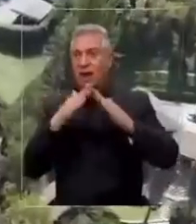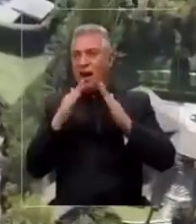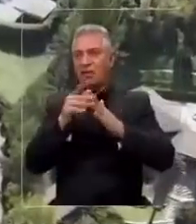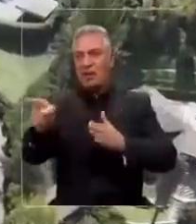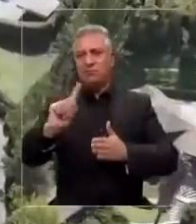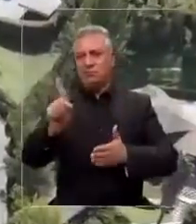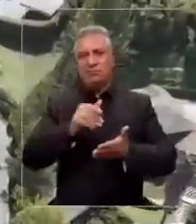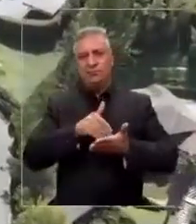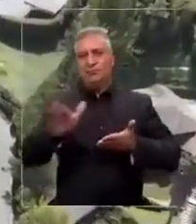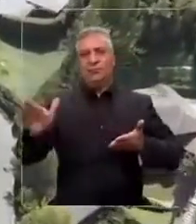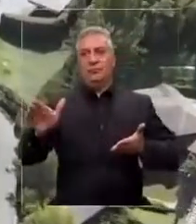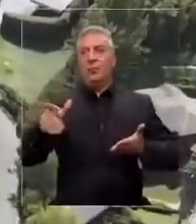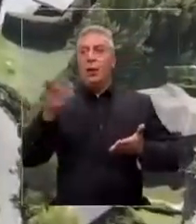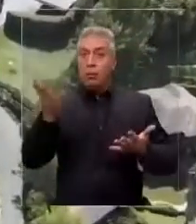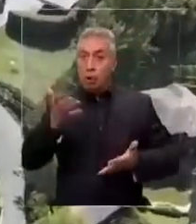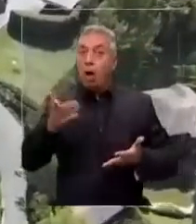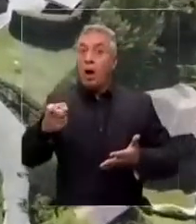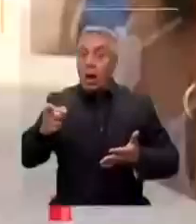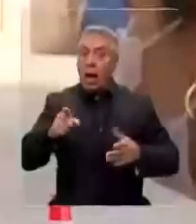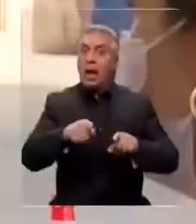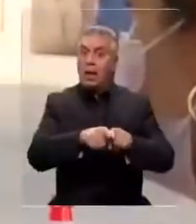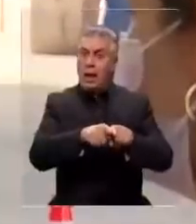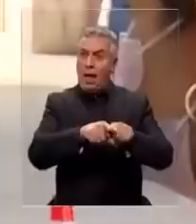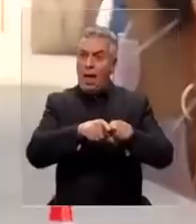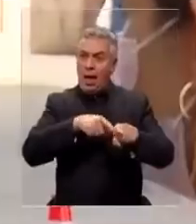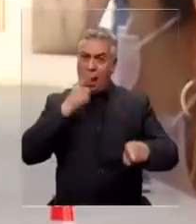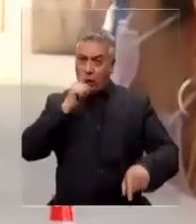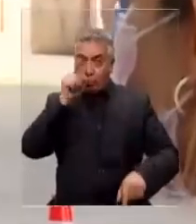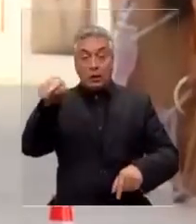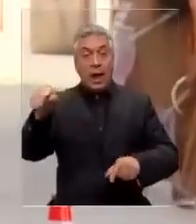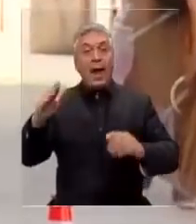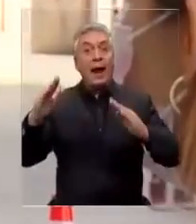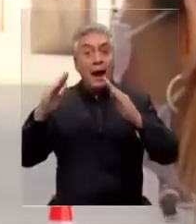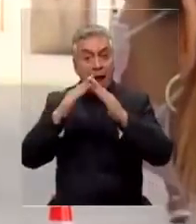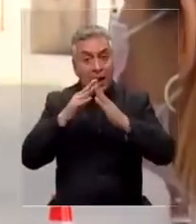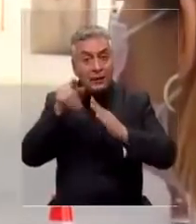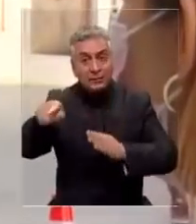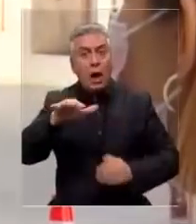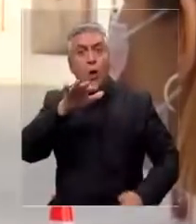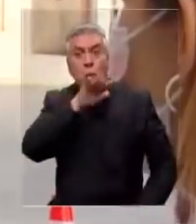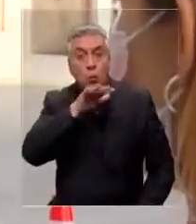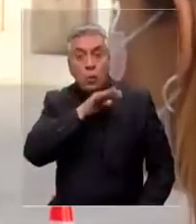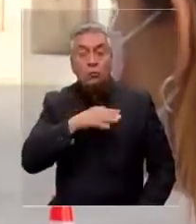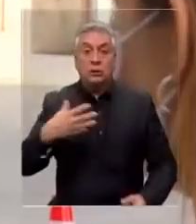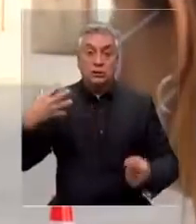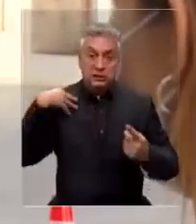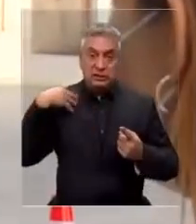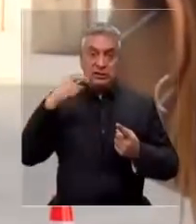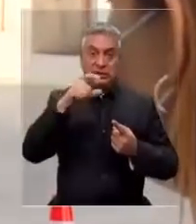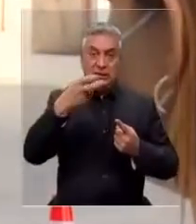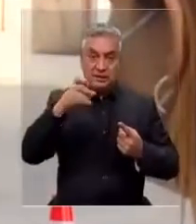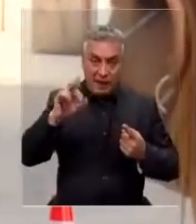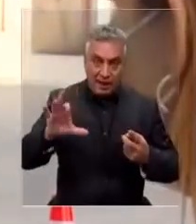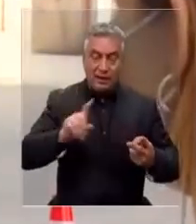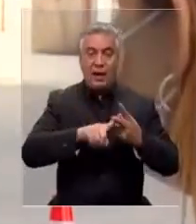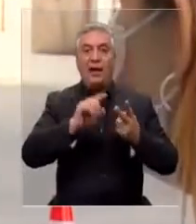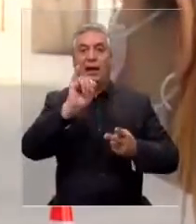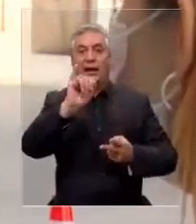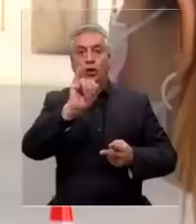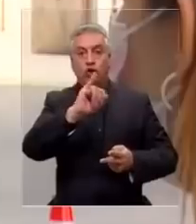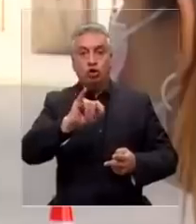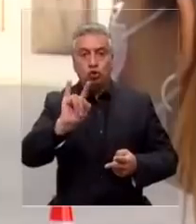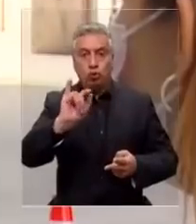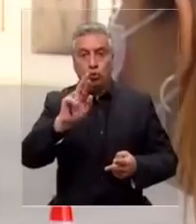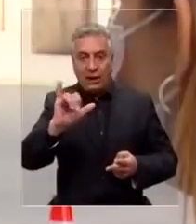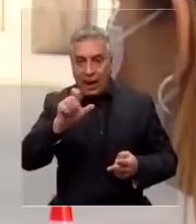pero de paso quiebra una larga tradición. Y esa casa ha sido usada por el general Cheire, el general Óscar Izurieta,